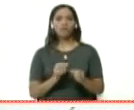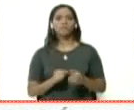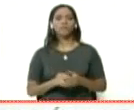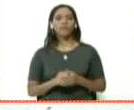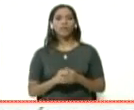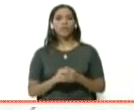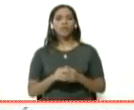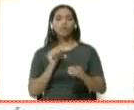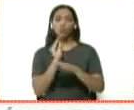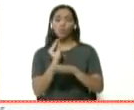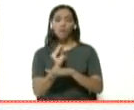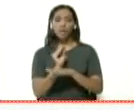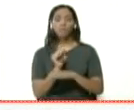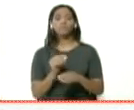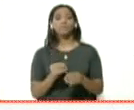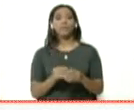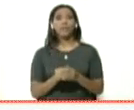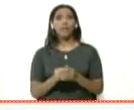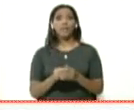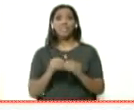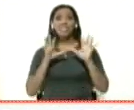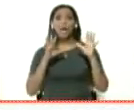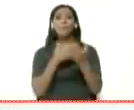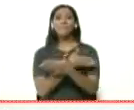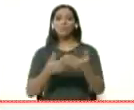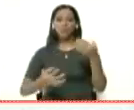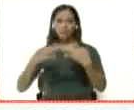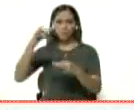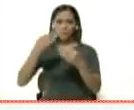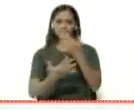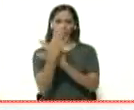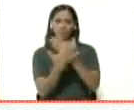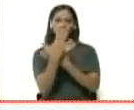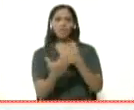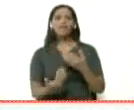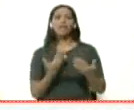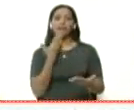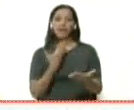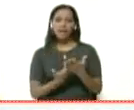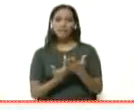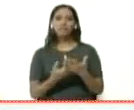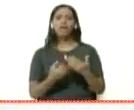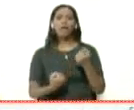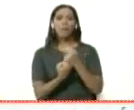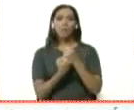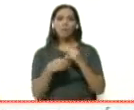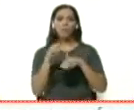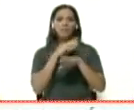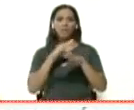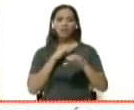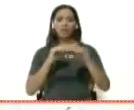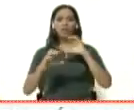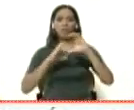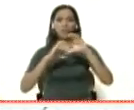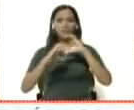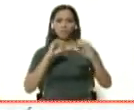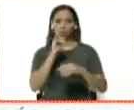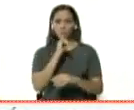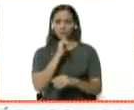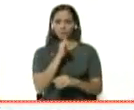disponible. Se mandaron a sacar más de 10 millones gracias al apoyo del Ministerio del Minci, ¿no? El Ministerio de Información y Comunicación